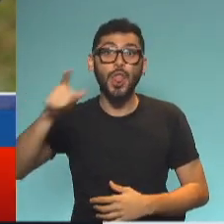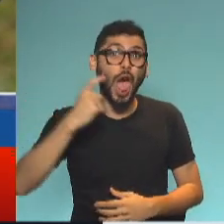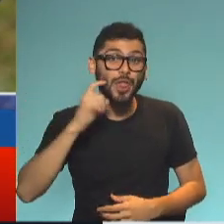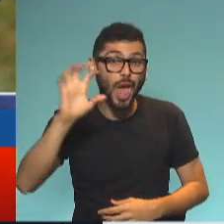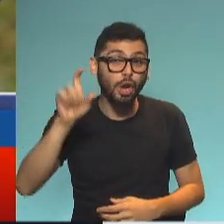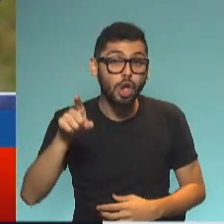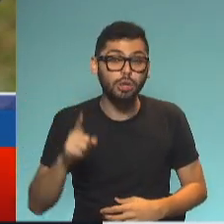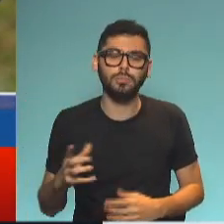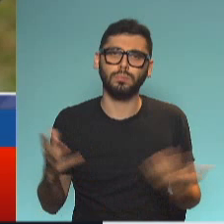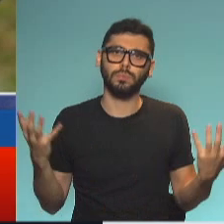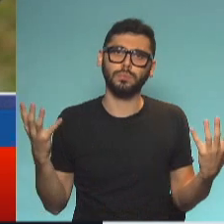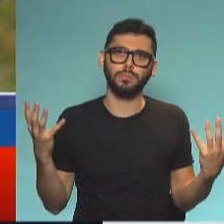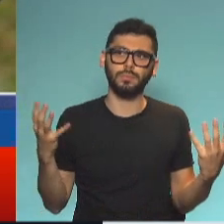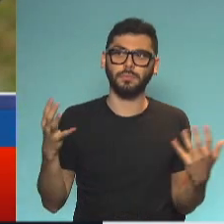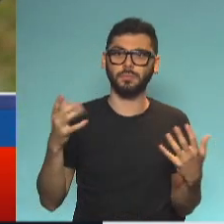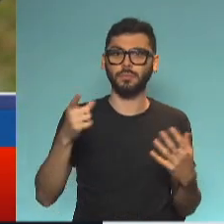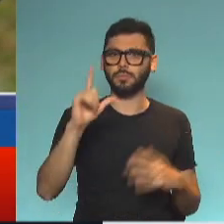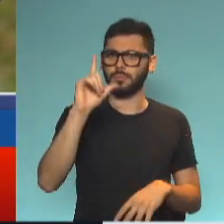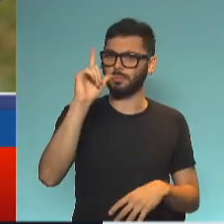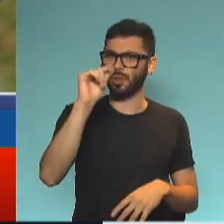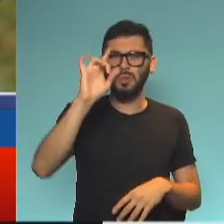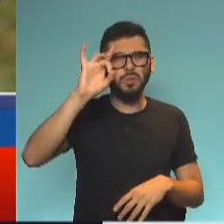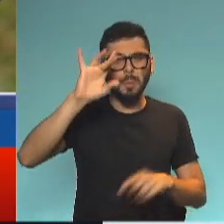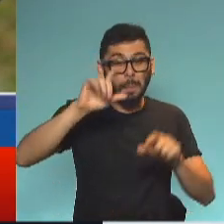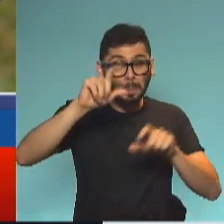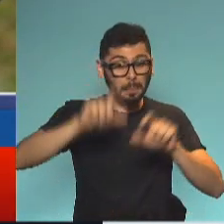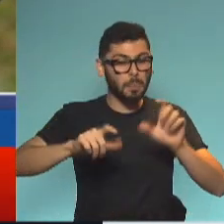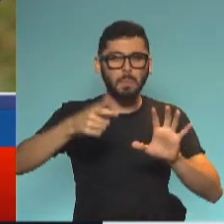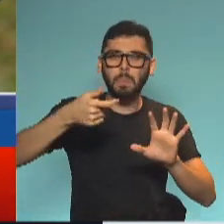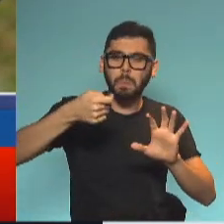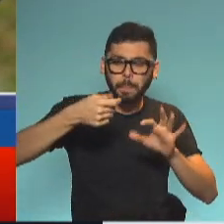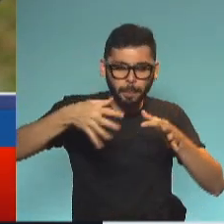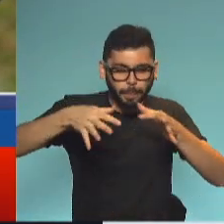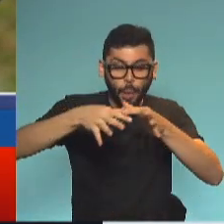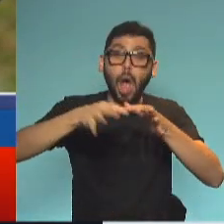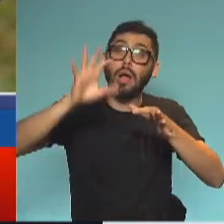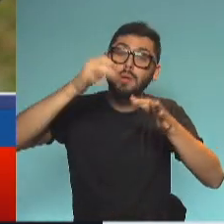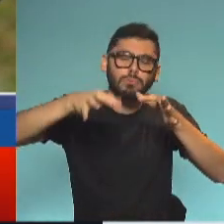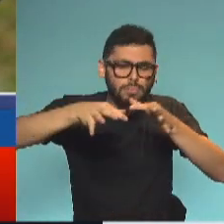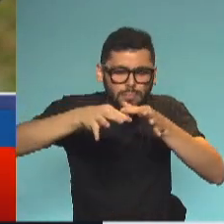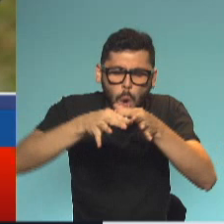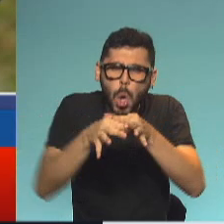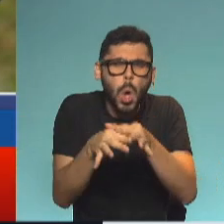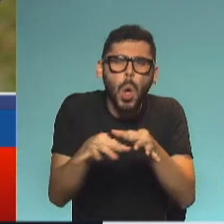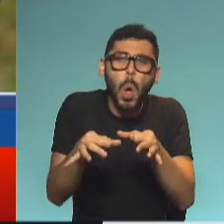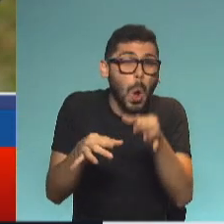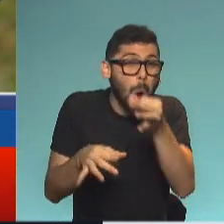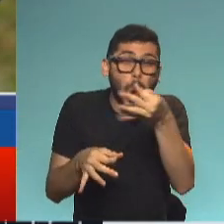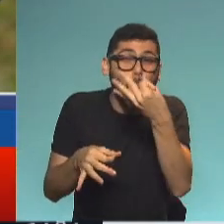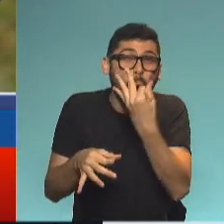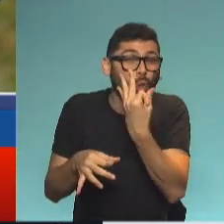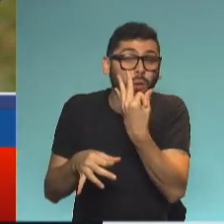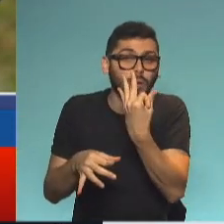idea de cómo apenas un puñado muy reducido de personas, pero muy reducido, tiene de